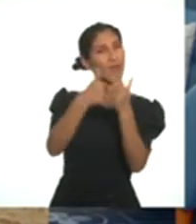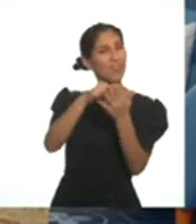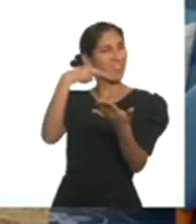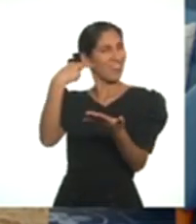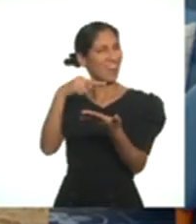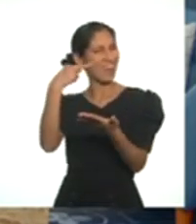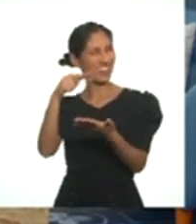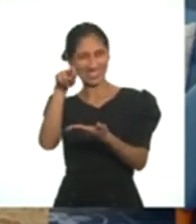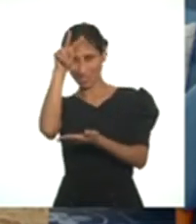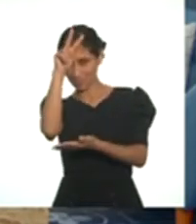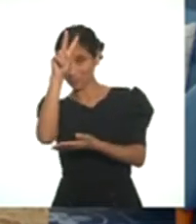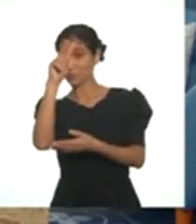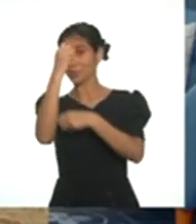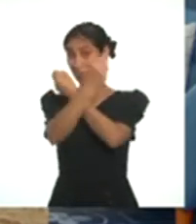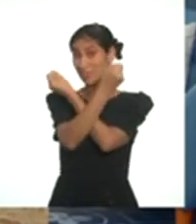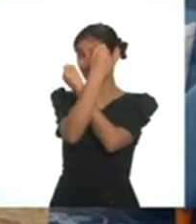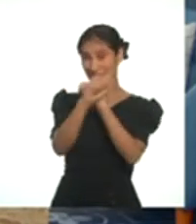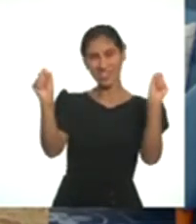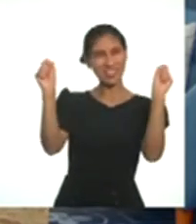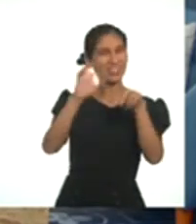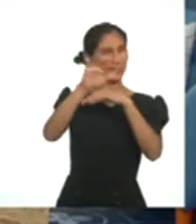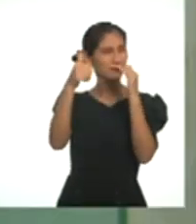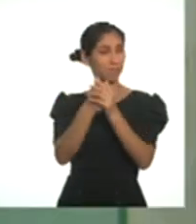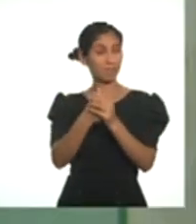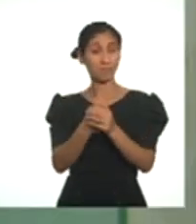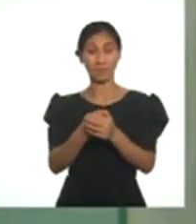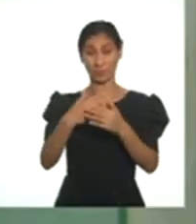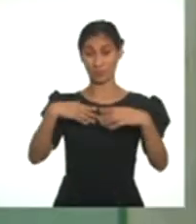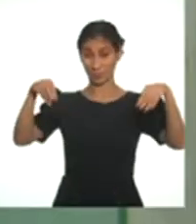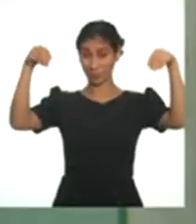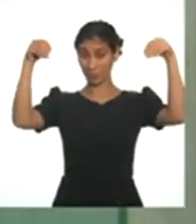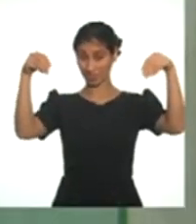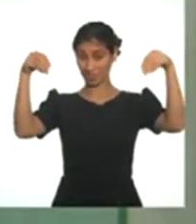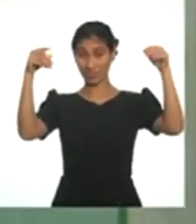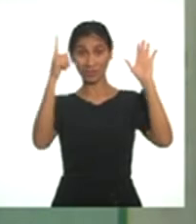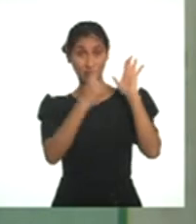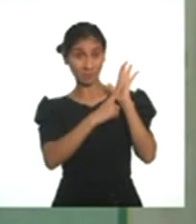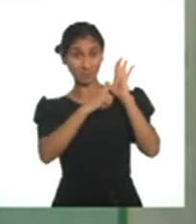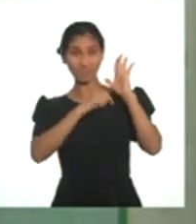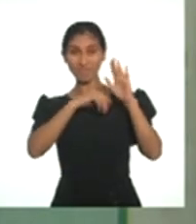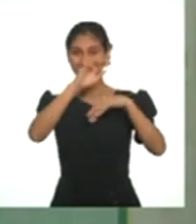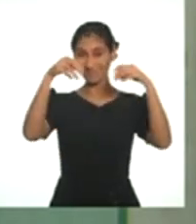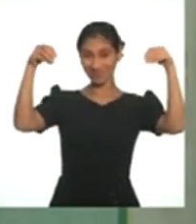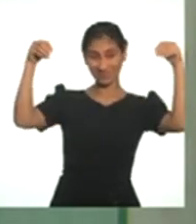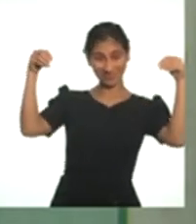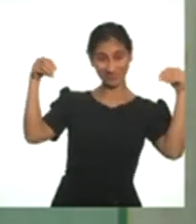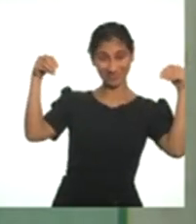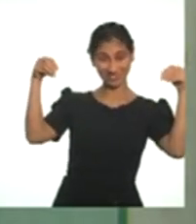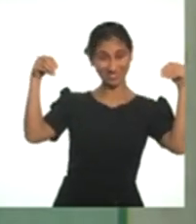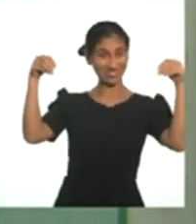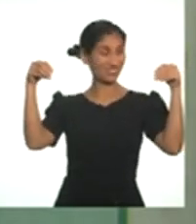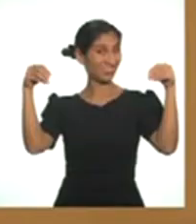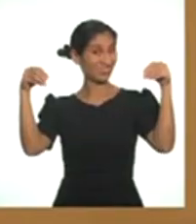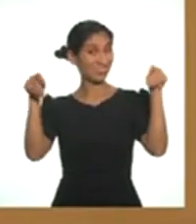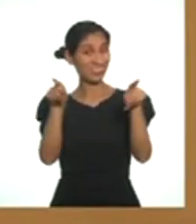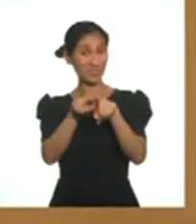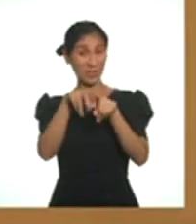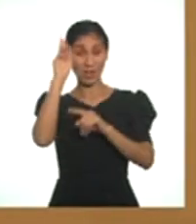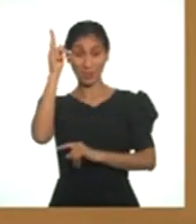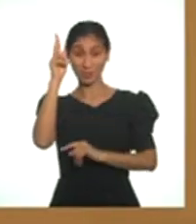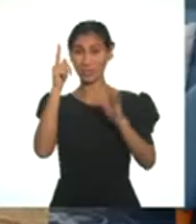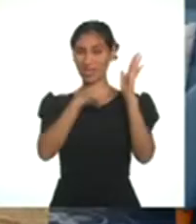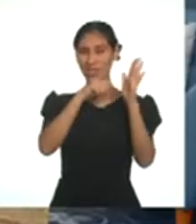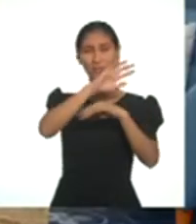Bicentenario con las banderas de los grandes objetivos para el Perú. Miguel, el editor, Santiago, el productor, Mariana, la directora del programa y la